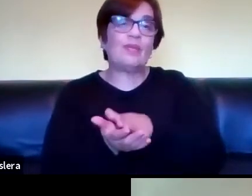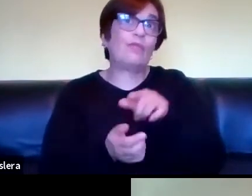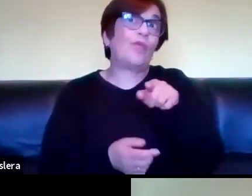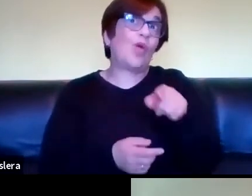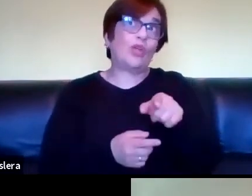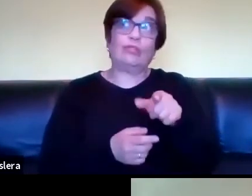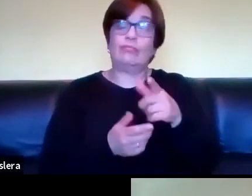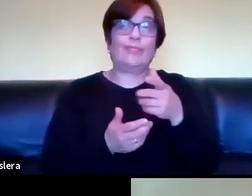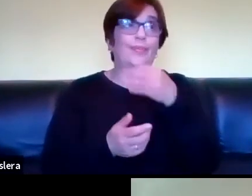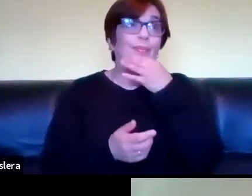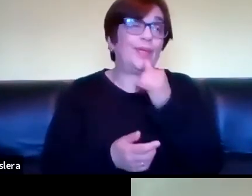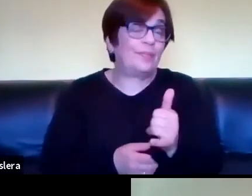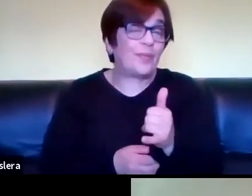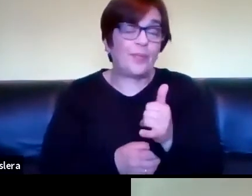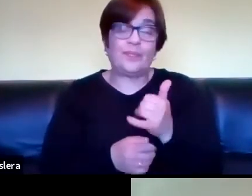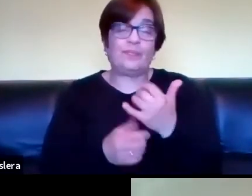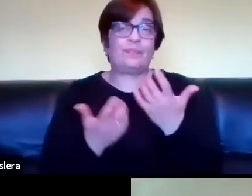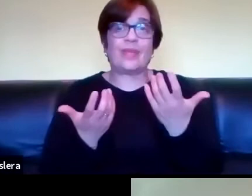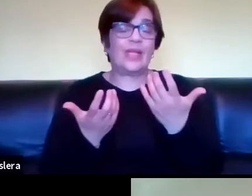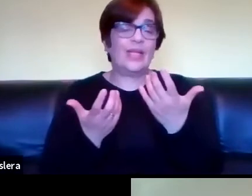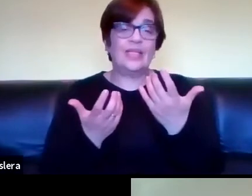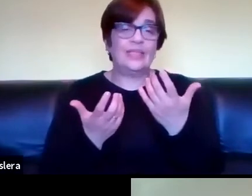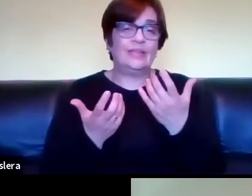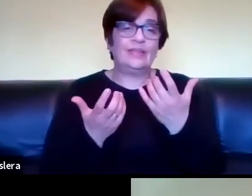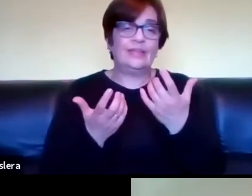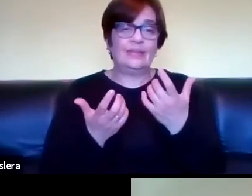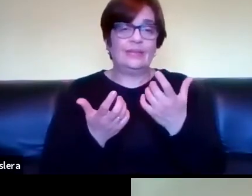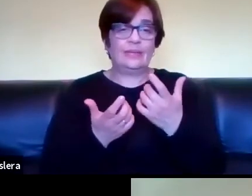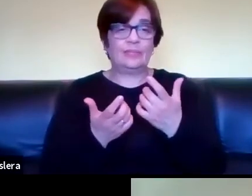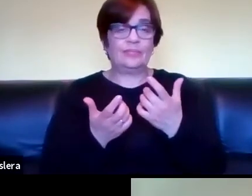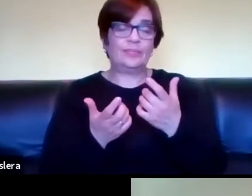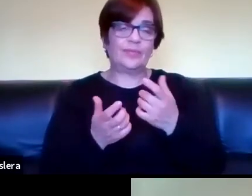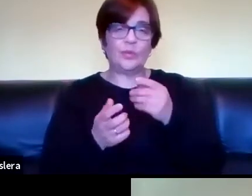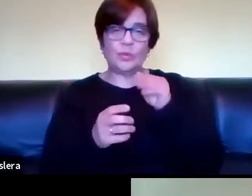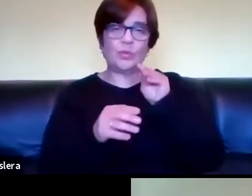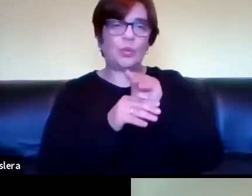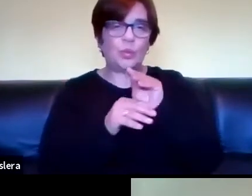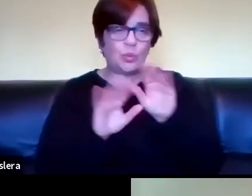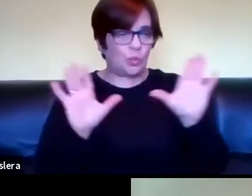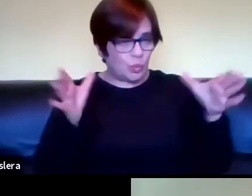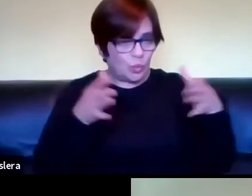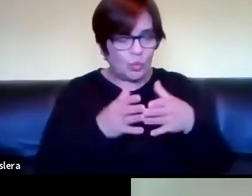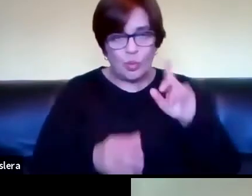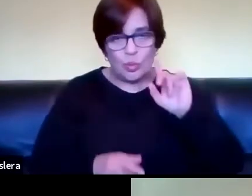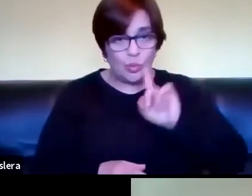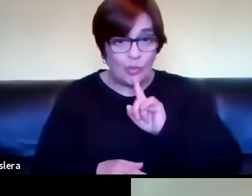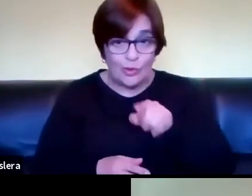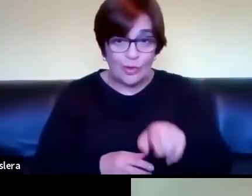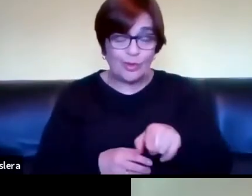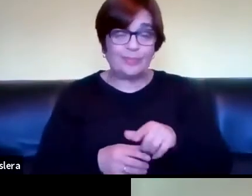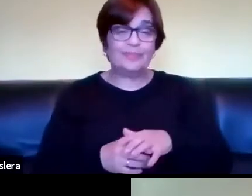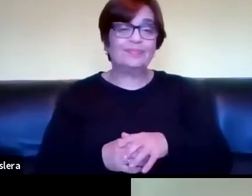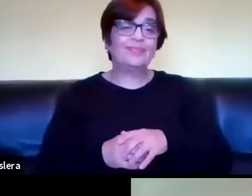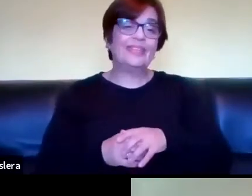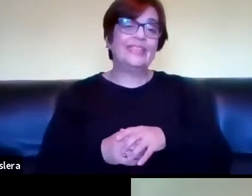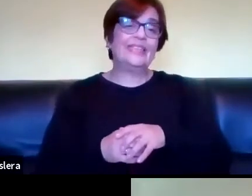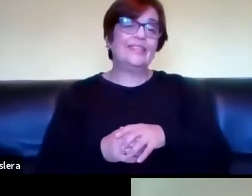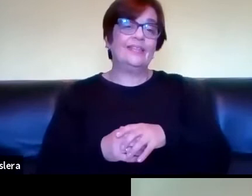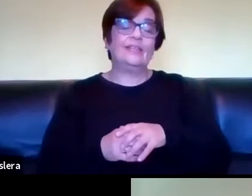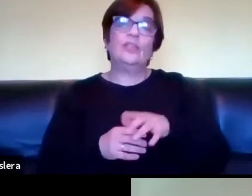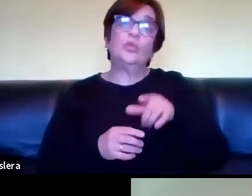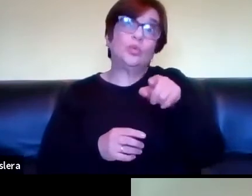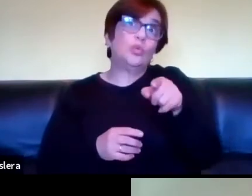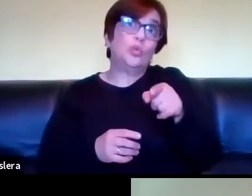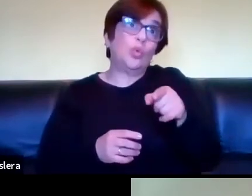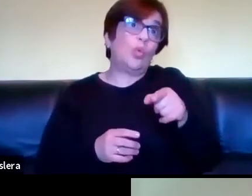trabajando este en con la cultura sorda verdad con la comunidad sorda desde tu